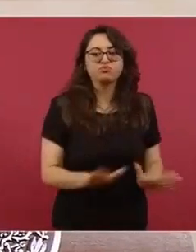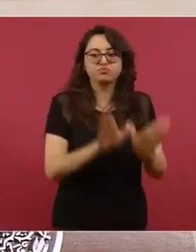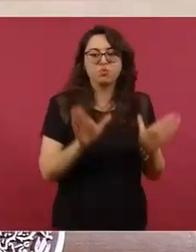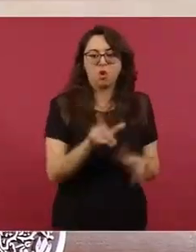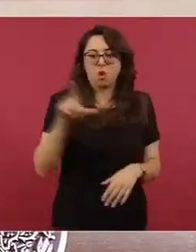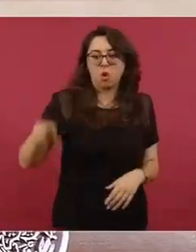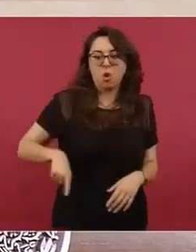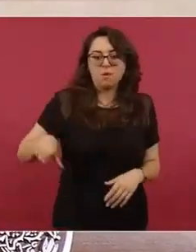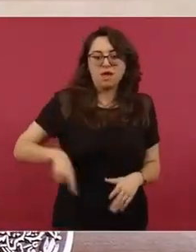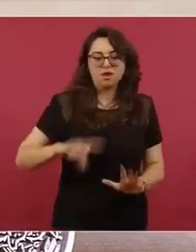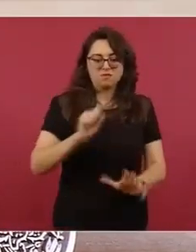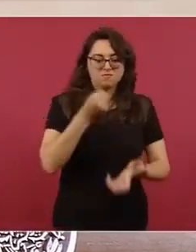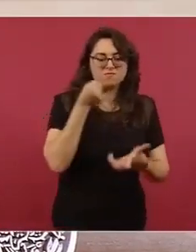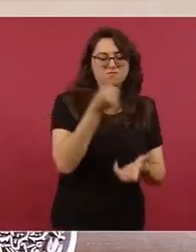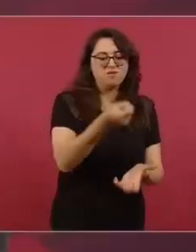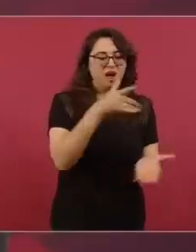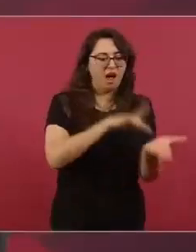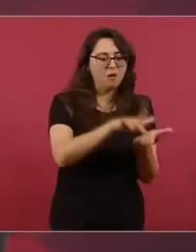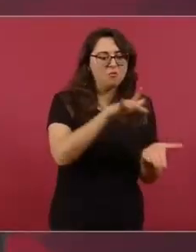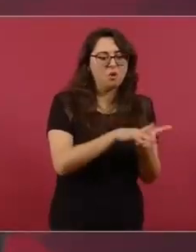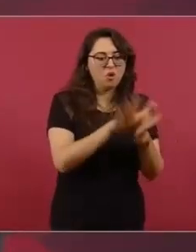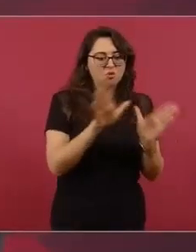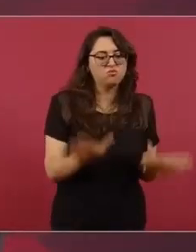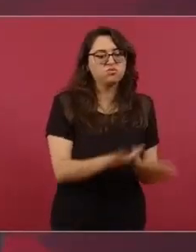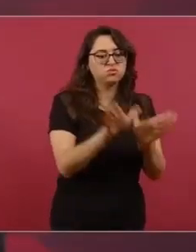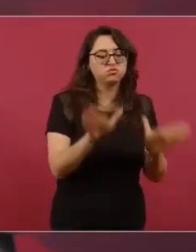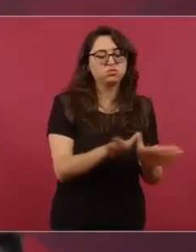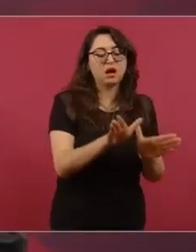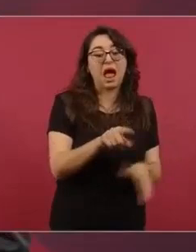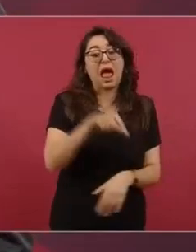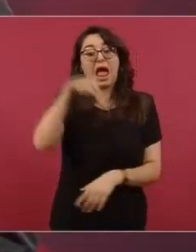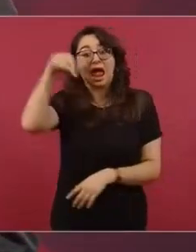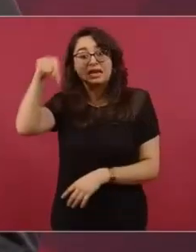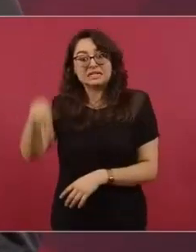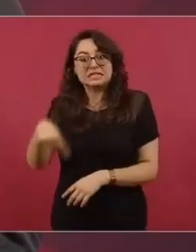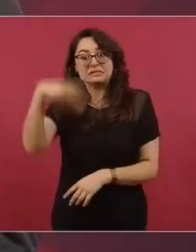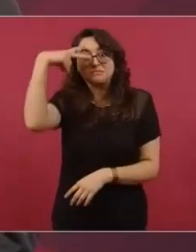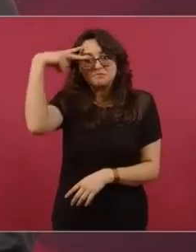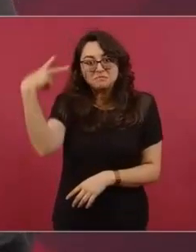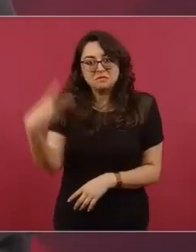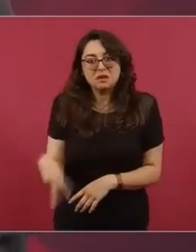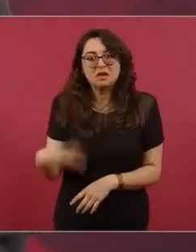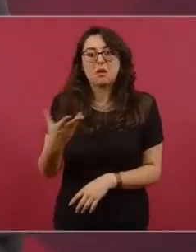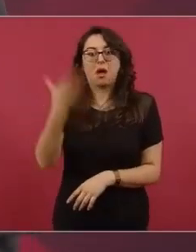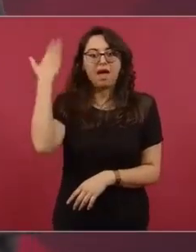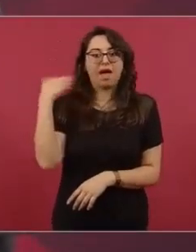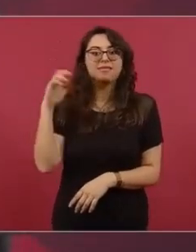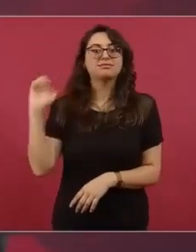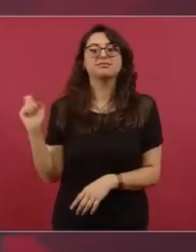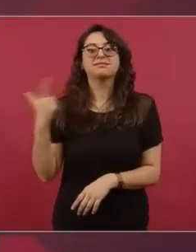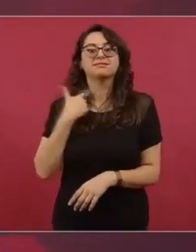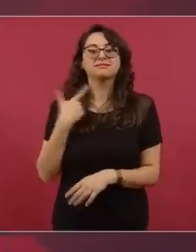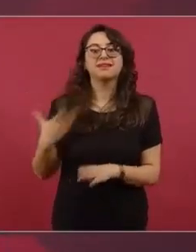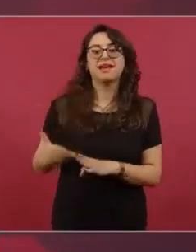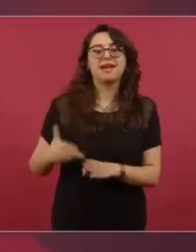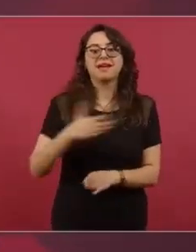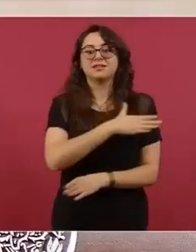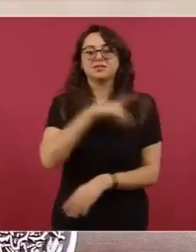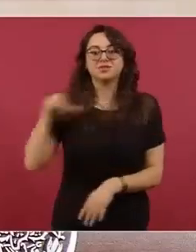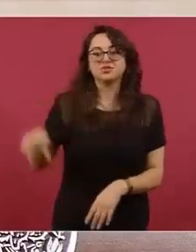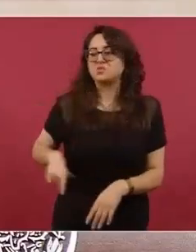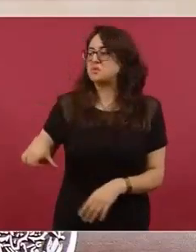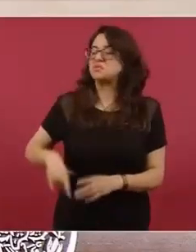subsidio. Y aquí, como tú dices, por eso hablaba yo del subsidio, porque satanizaron la palabra.